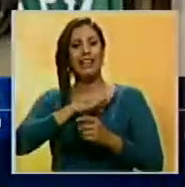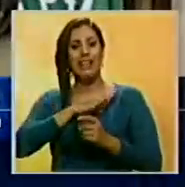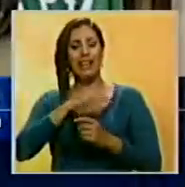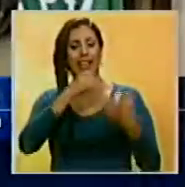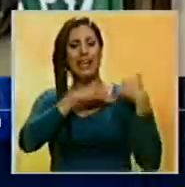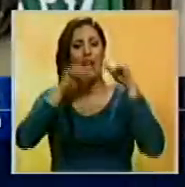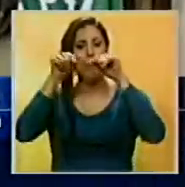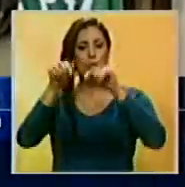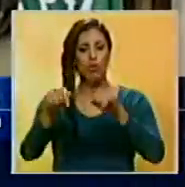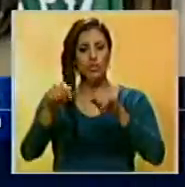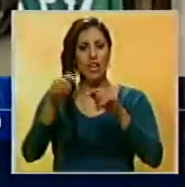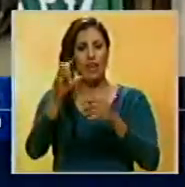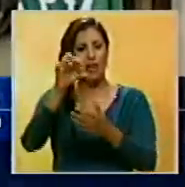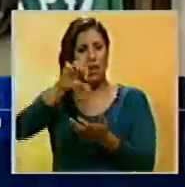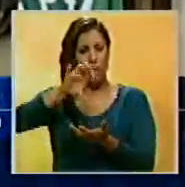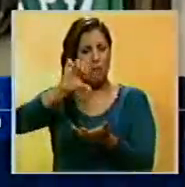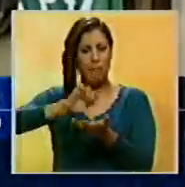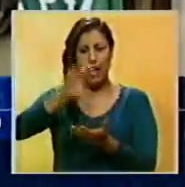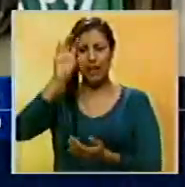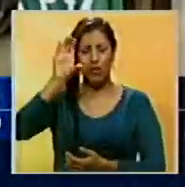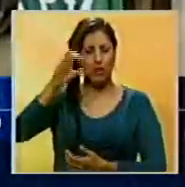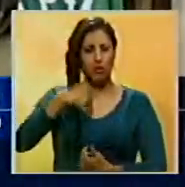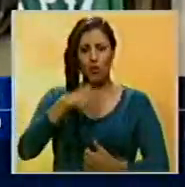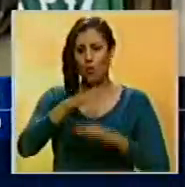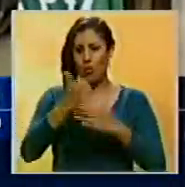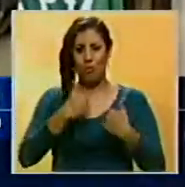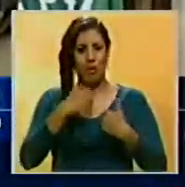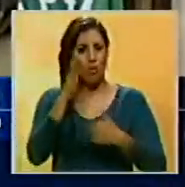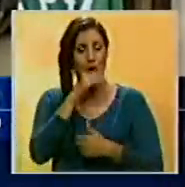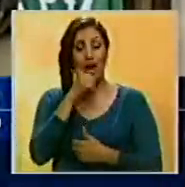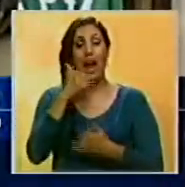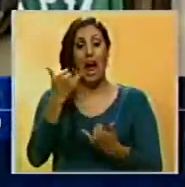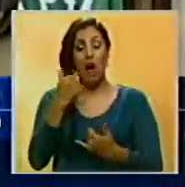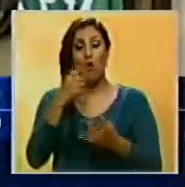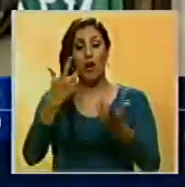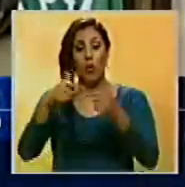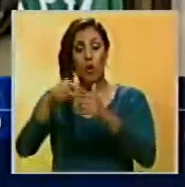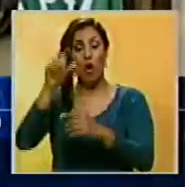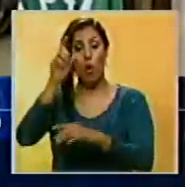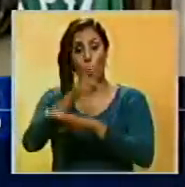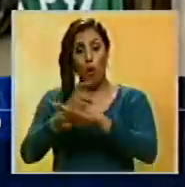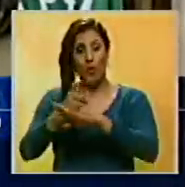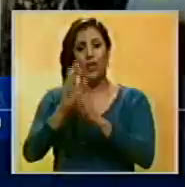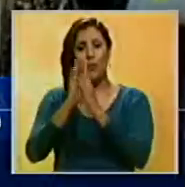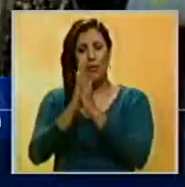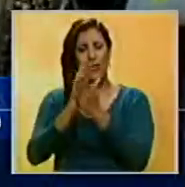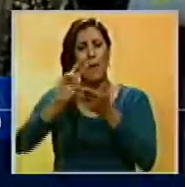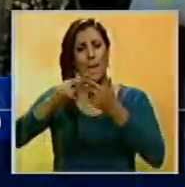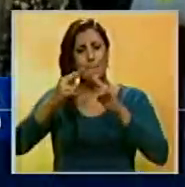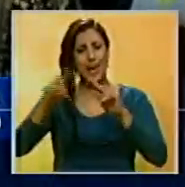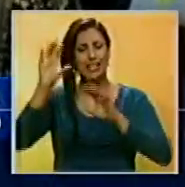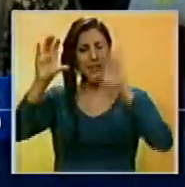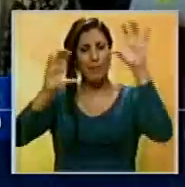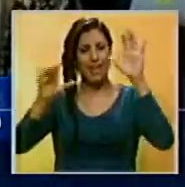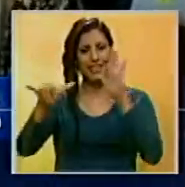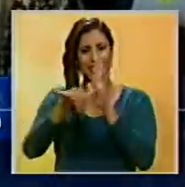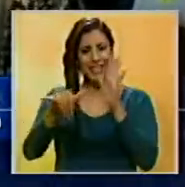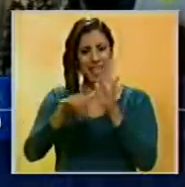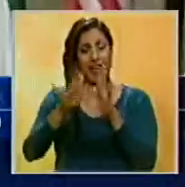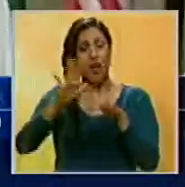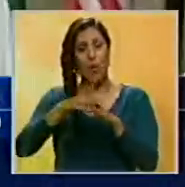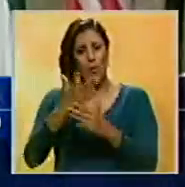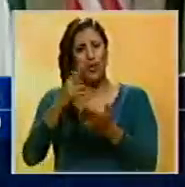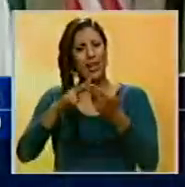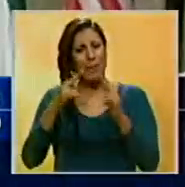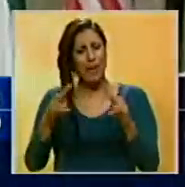responsable en la región. Asimismo, instó al gobierno de Teherán a conciliar sus diferencias con los países vecinos por